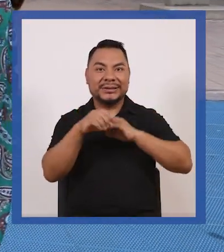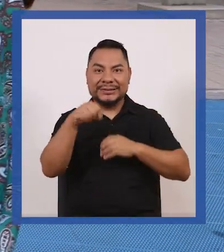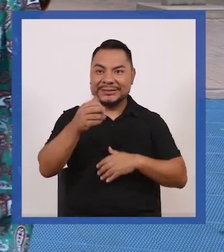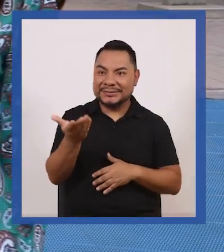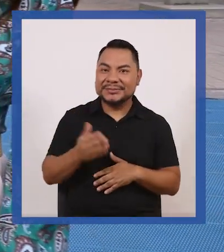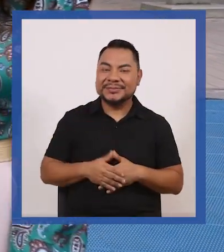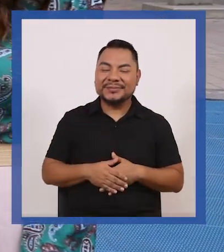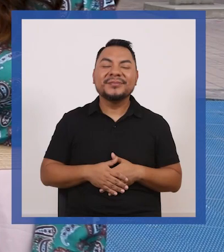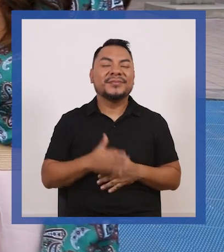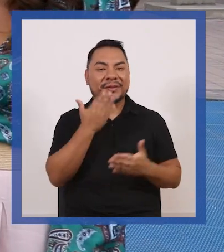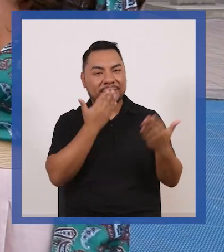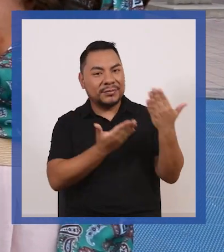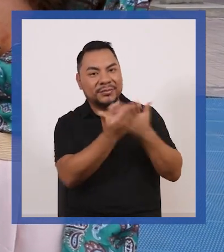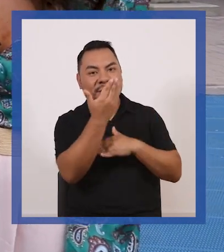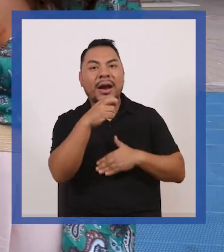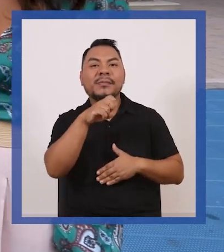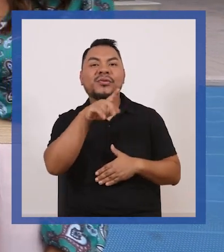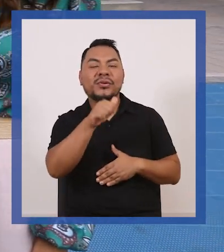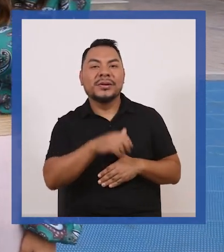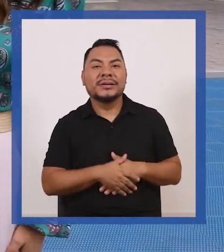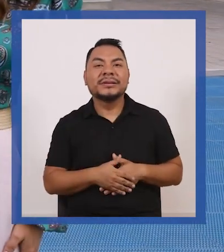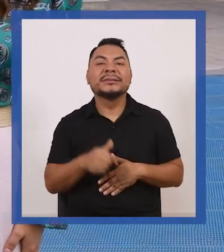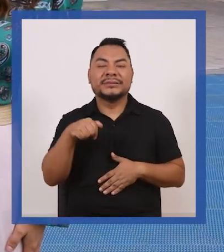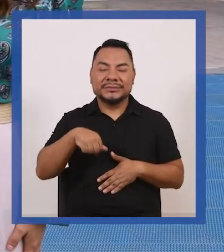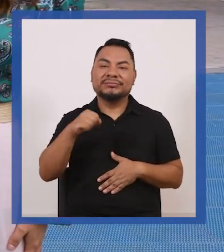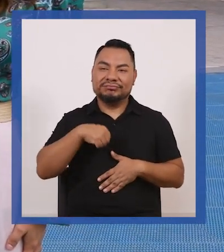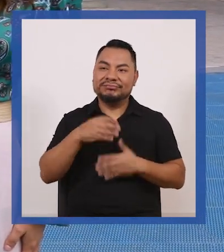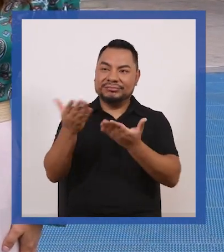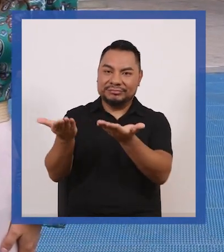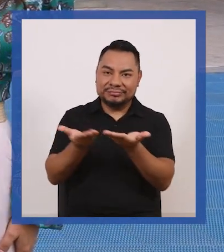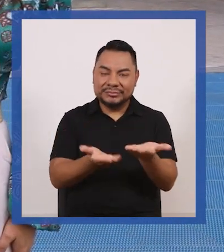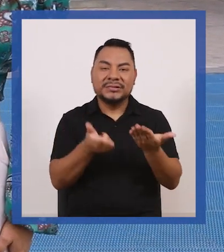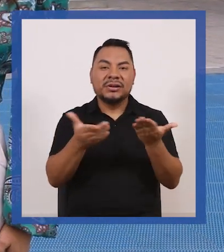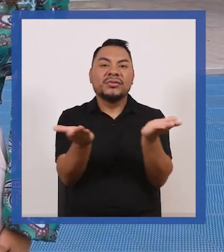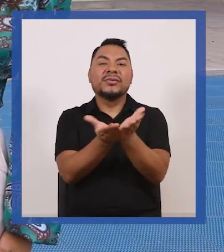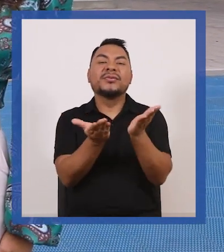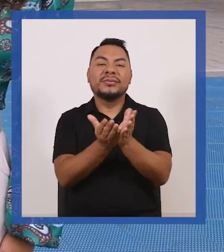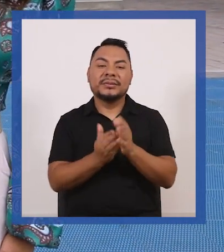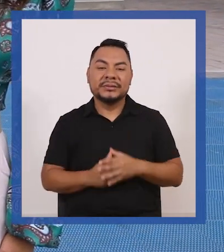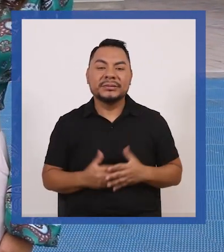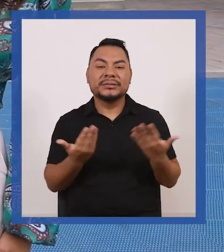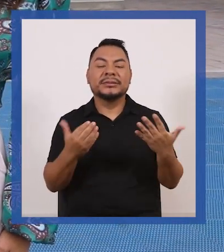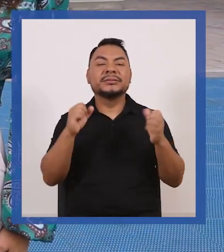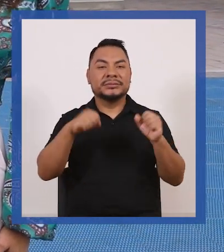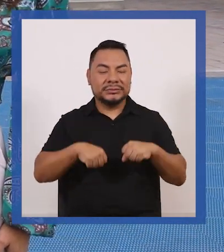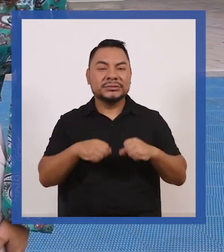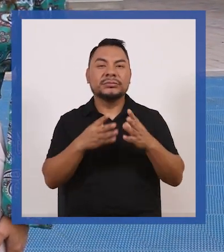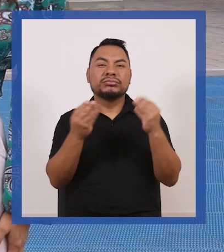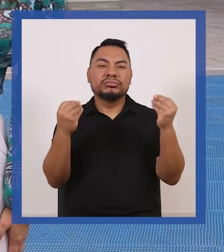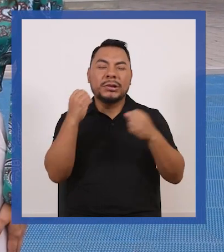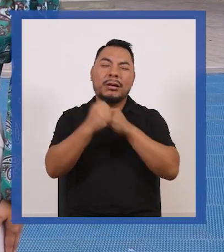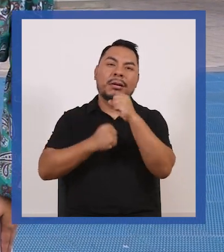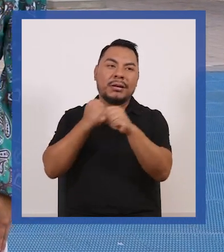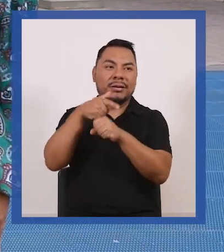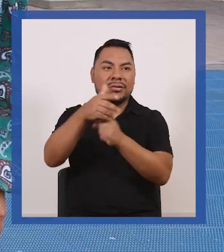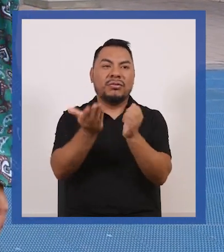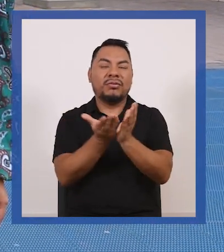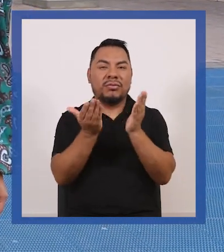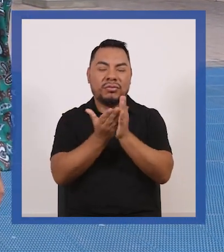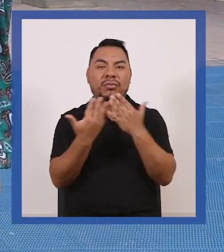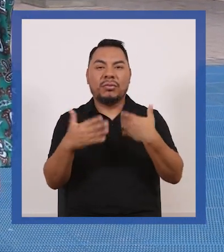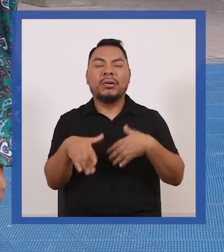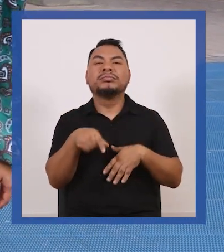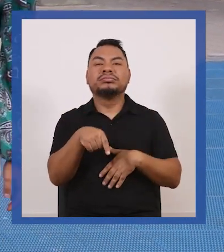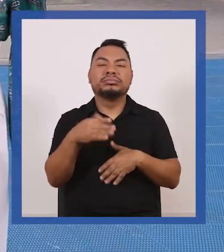colegio. Buenos días señora Paola aquí recibiéndoles en nuestra institución reconocida también como institución educativa